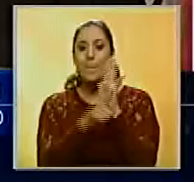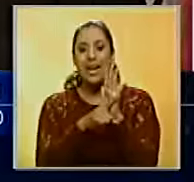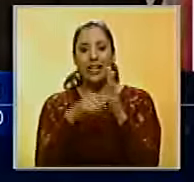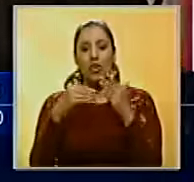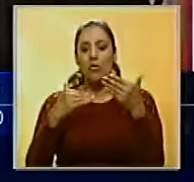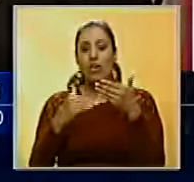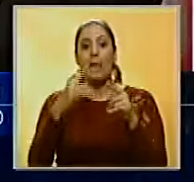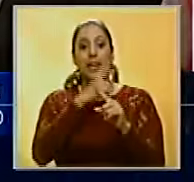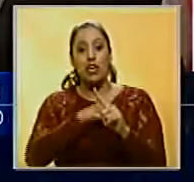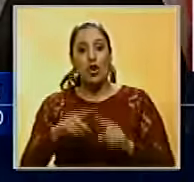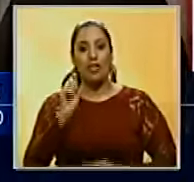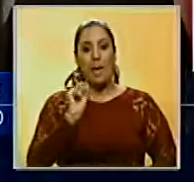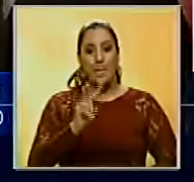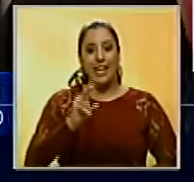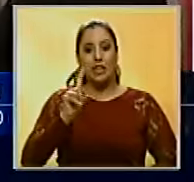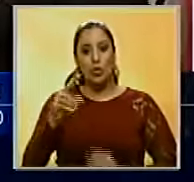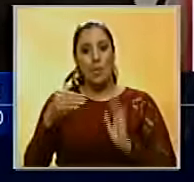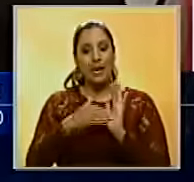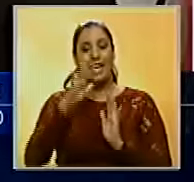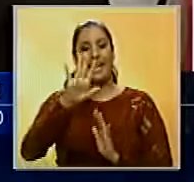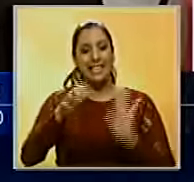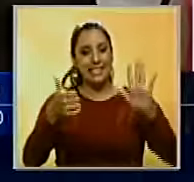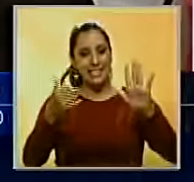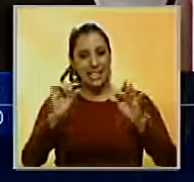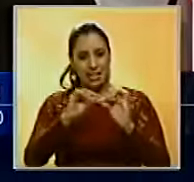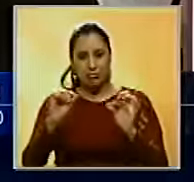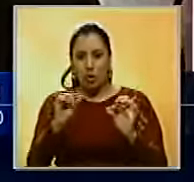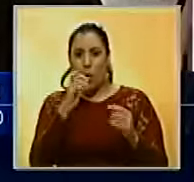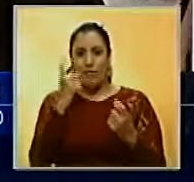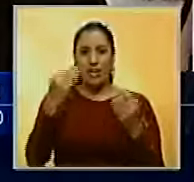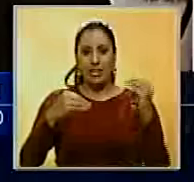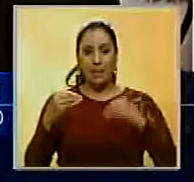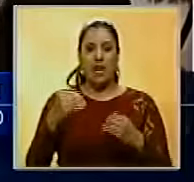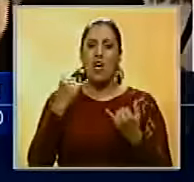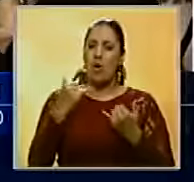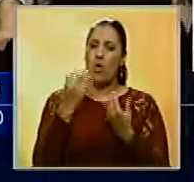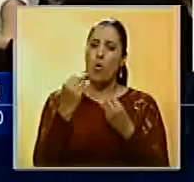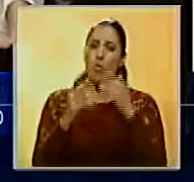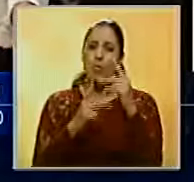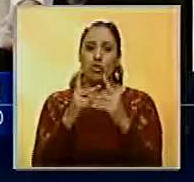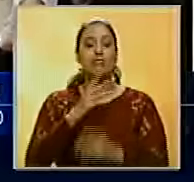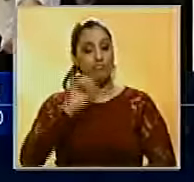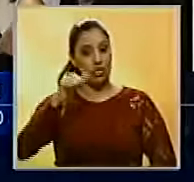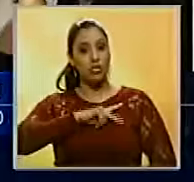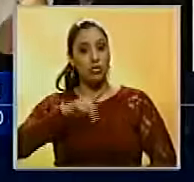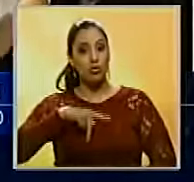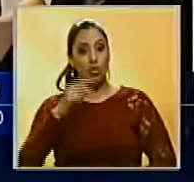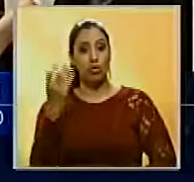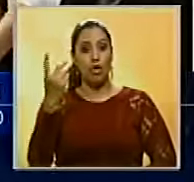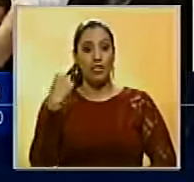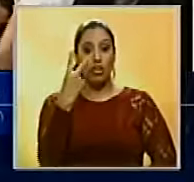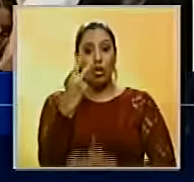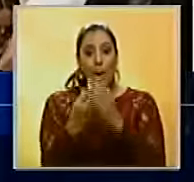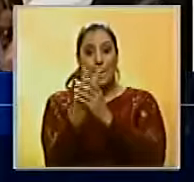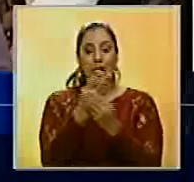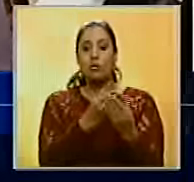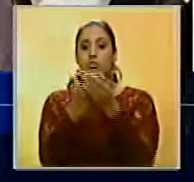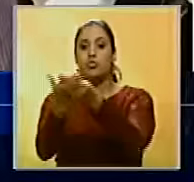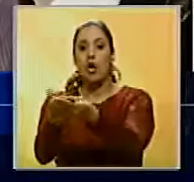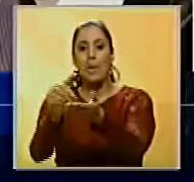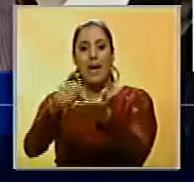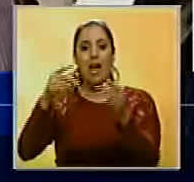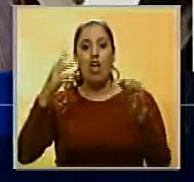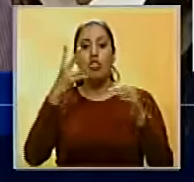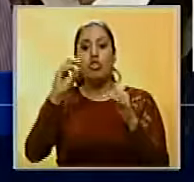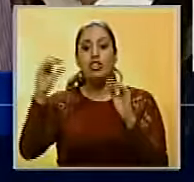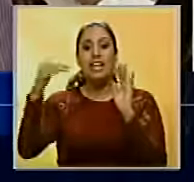21.560. En todo caso, ¿cuál es la situación en este momento y cómo está el proceso? Sí, nosotros el día 2 de mayo entregamos más de 200.000